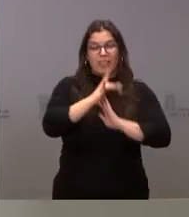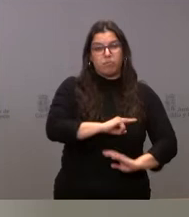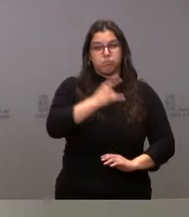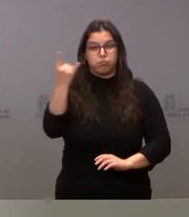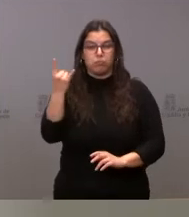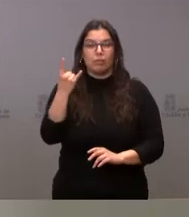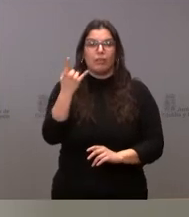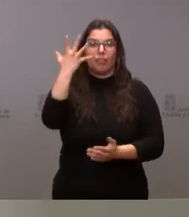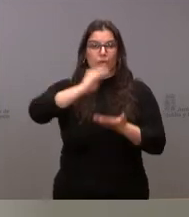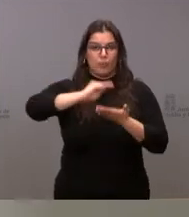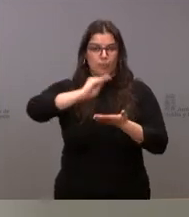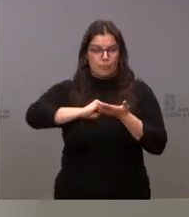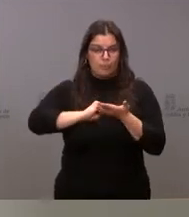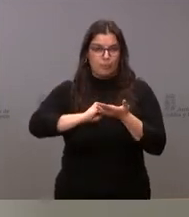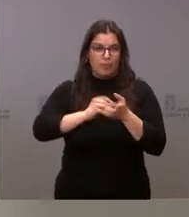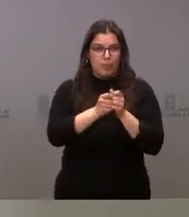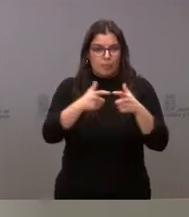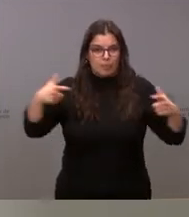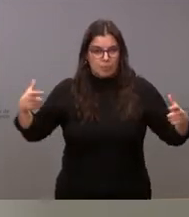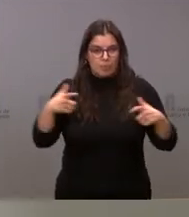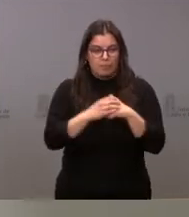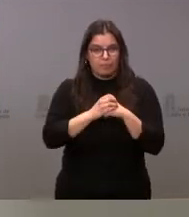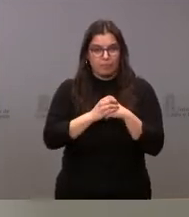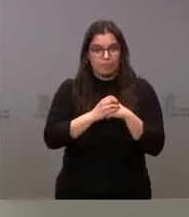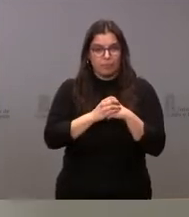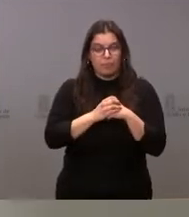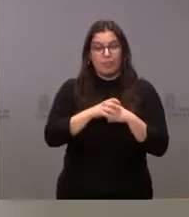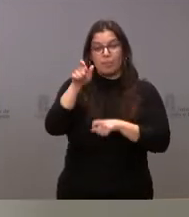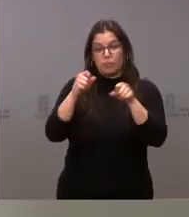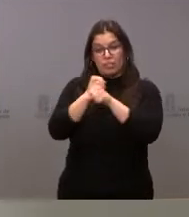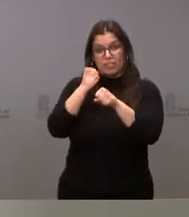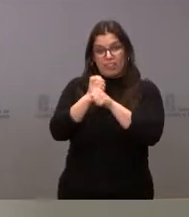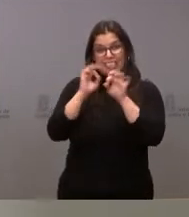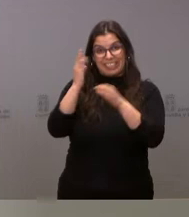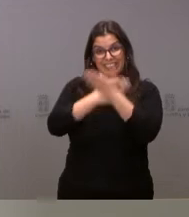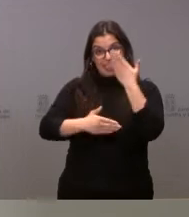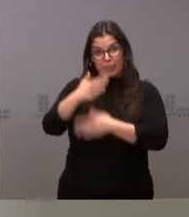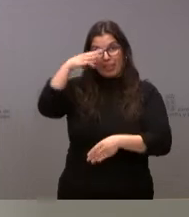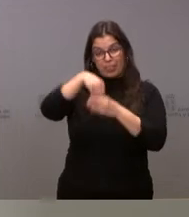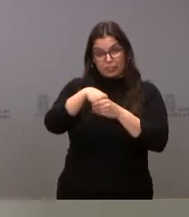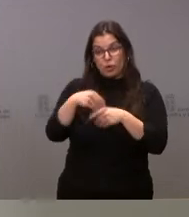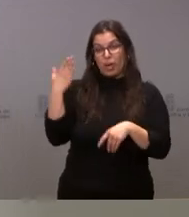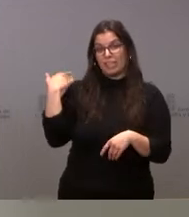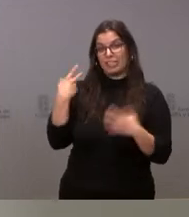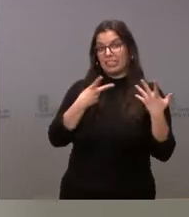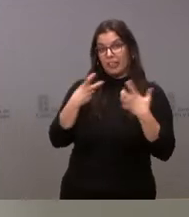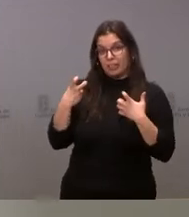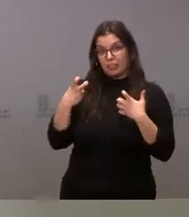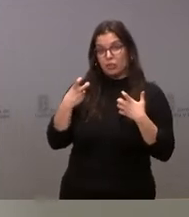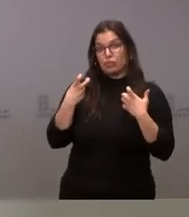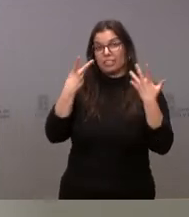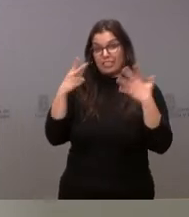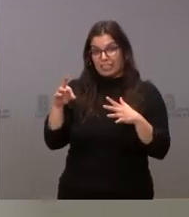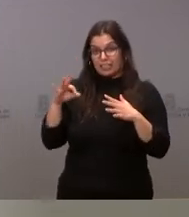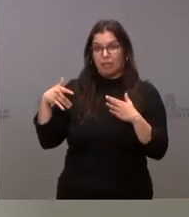por 5 el número de centros especiales de empleo y el número de trabajadores con discapacidad en los mismos ha pasado de 770